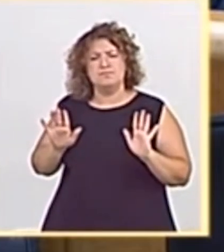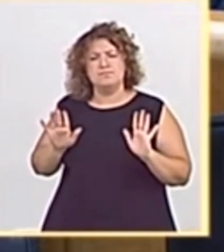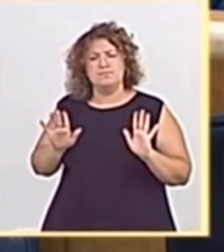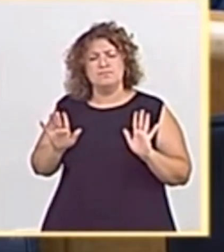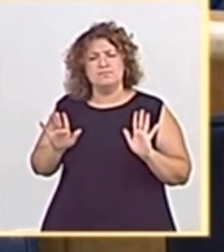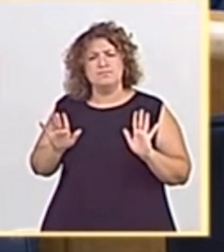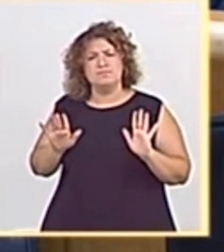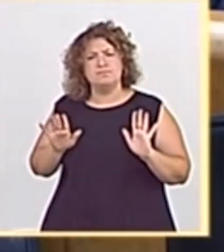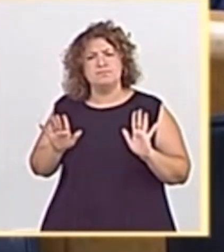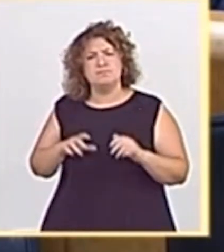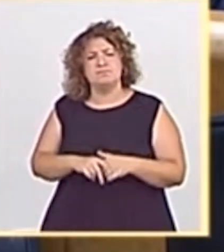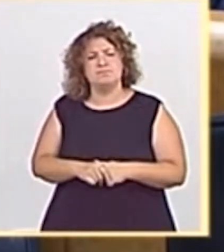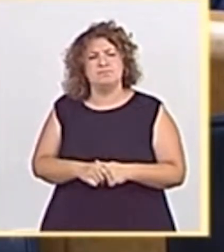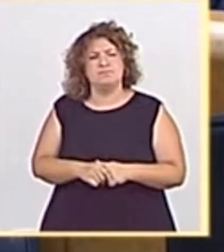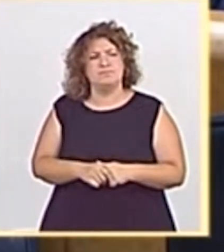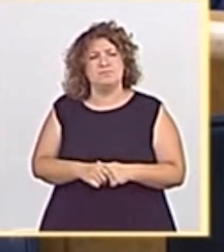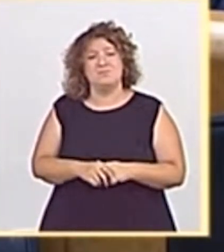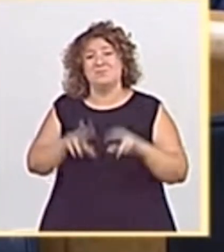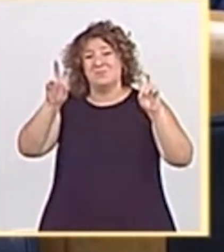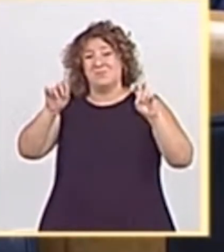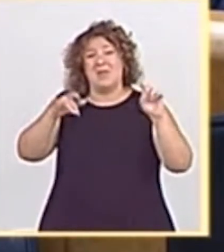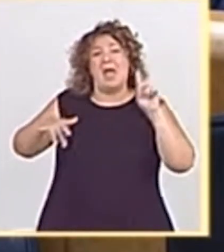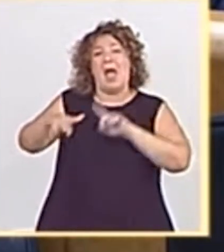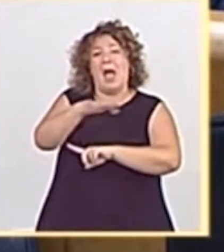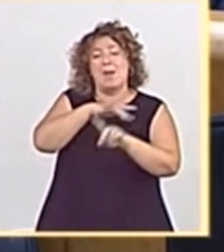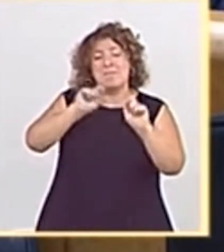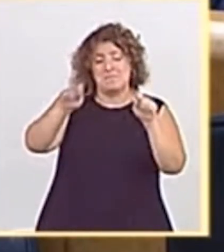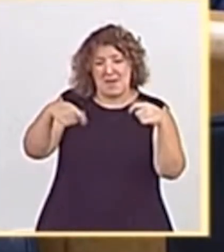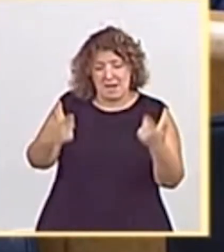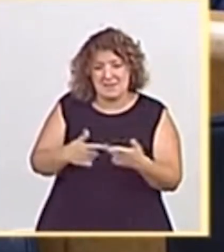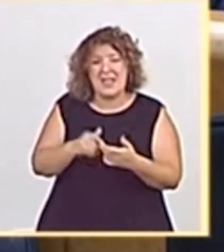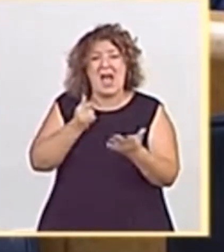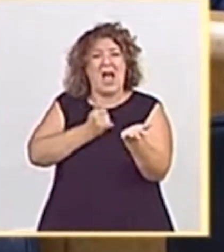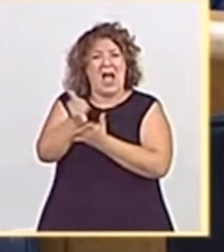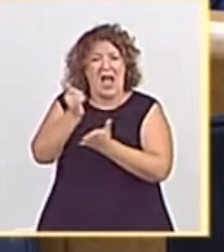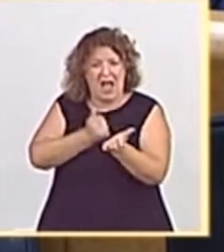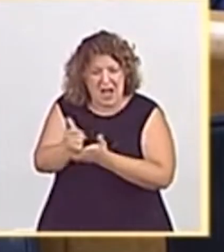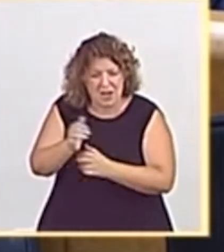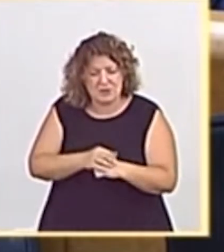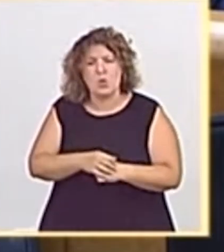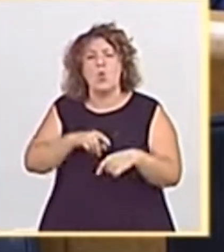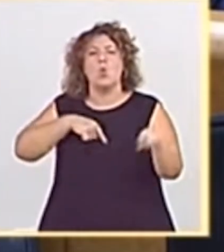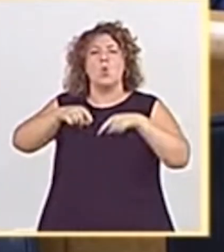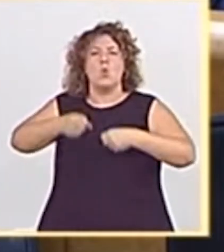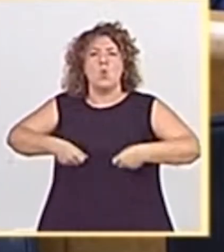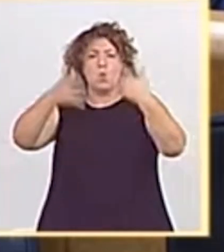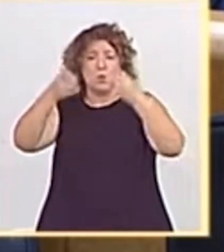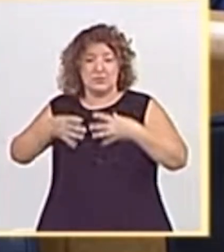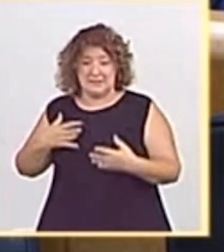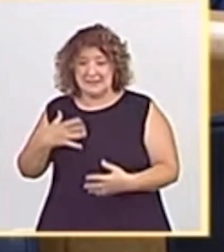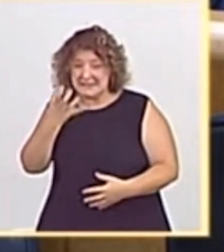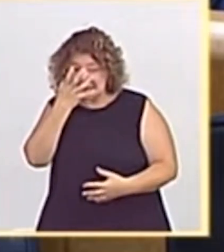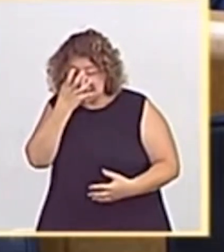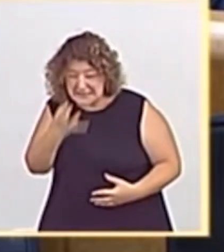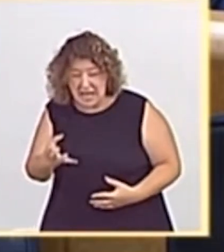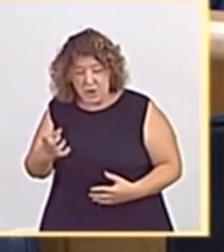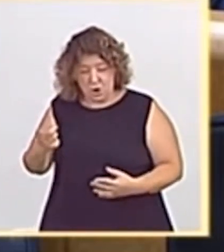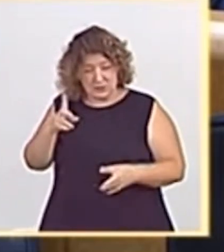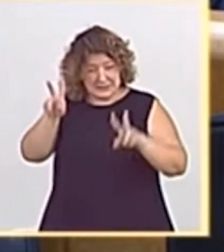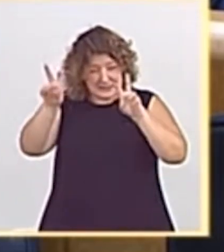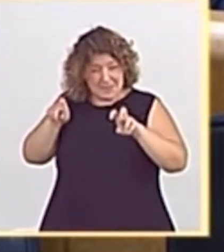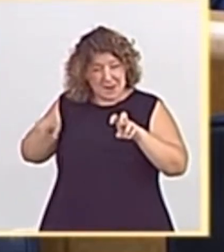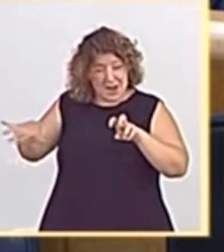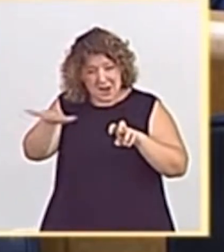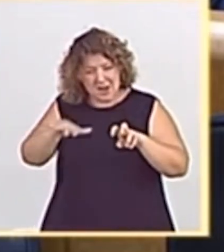es que la autoridad en materia de medioambiente, en materia de agricultura, en materia de urbanismo, se tomara en serio lo que está ocurriendo allí.